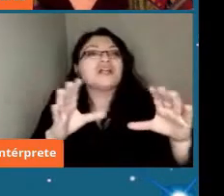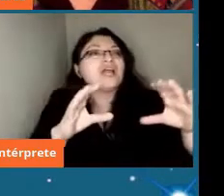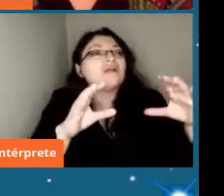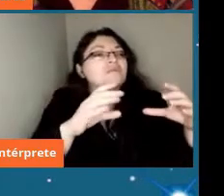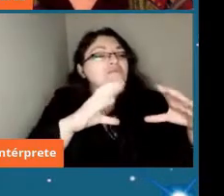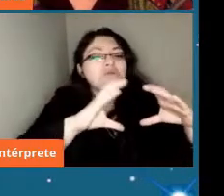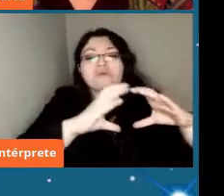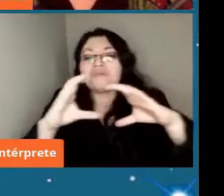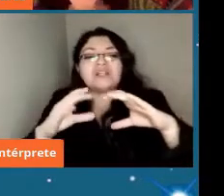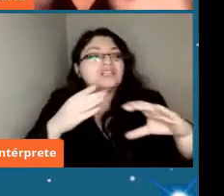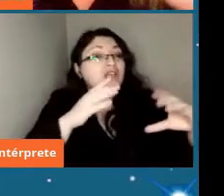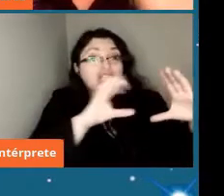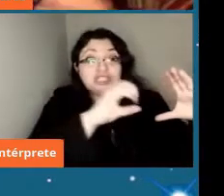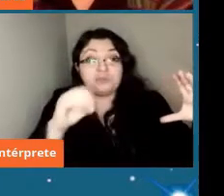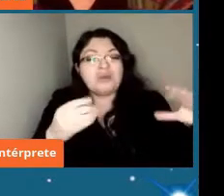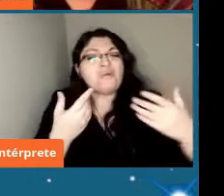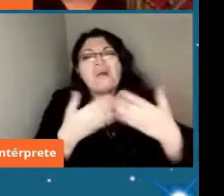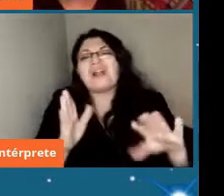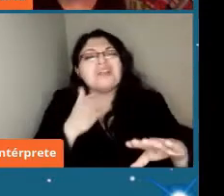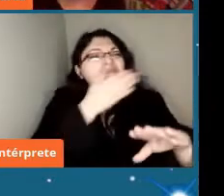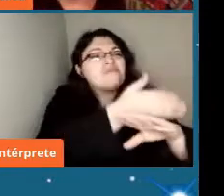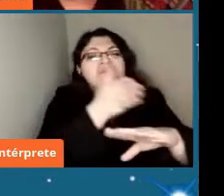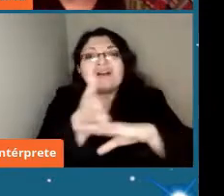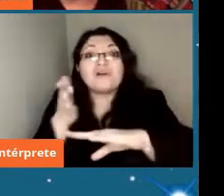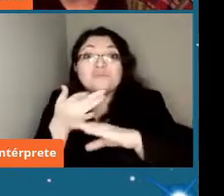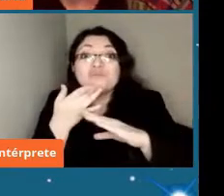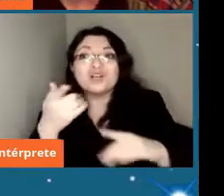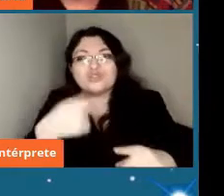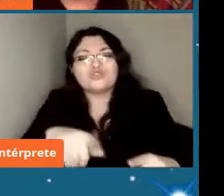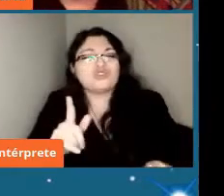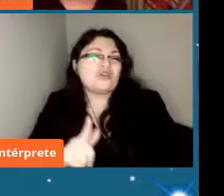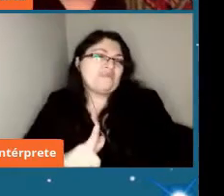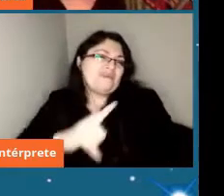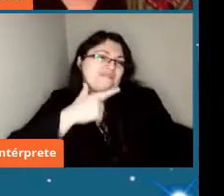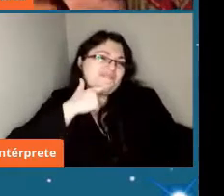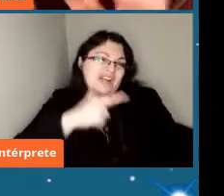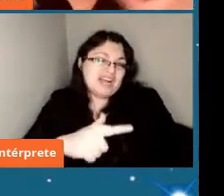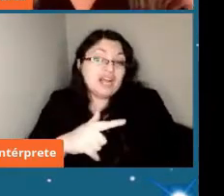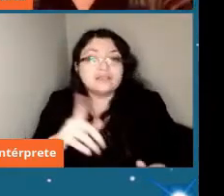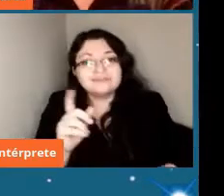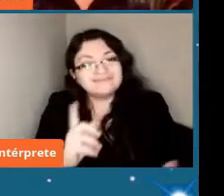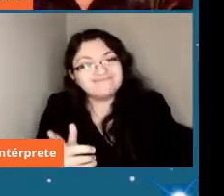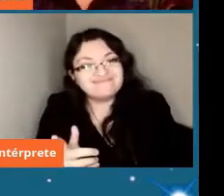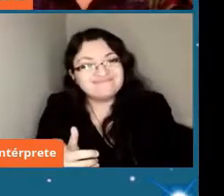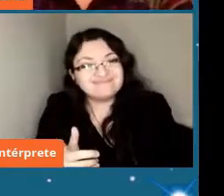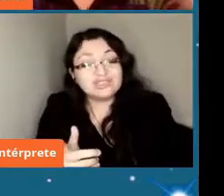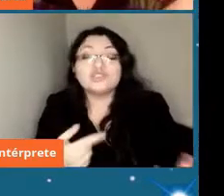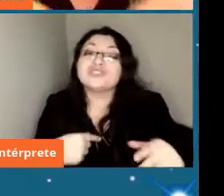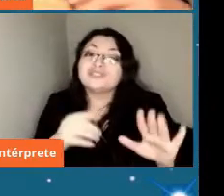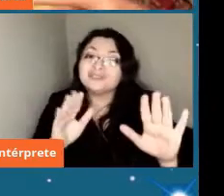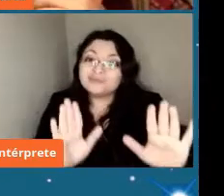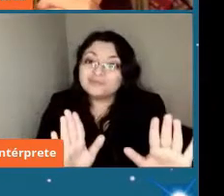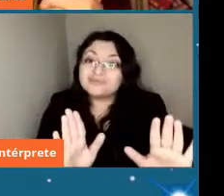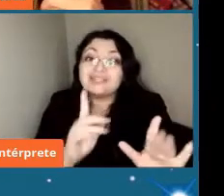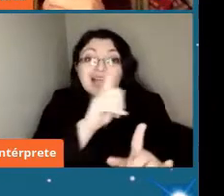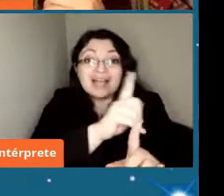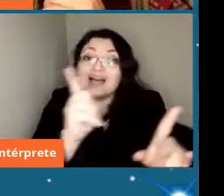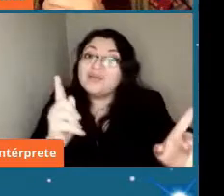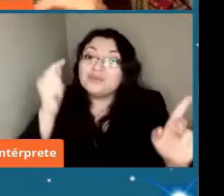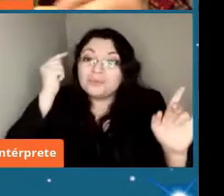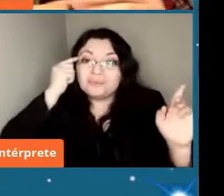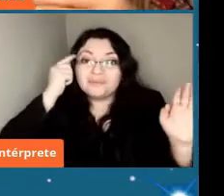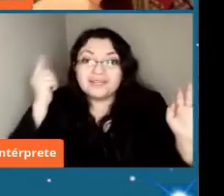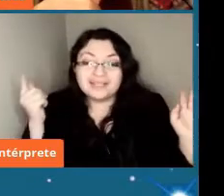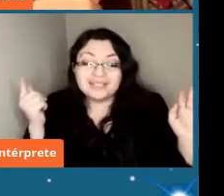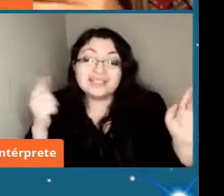solar porque los humanos somos lo más bacán de la evolución entonces yo lo dejo ahí y cada uno pensará lo que